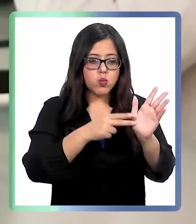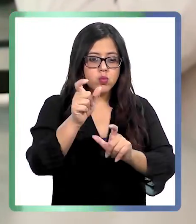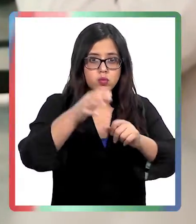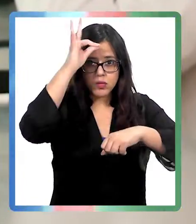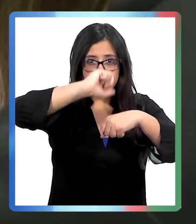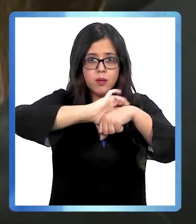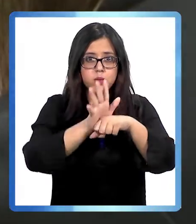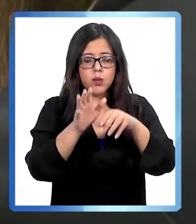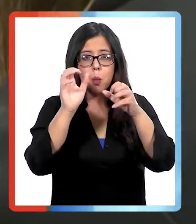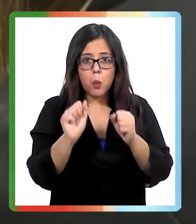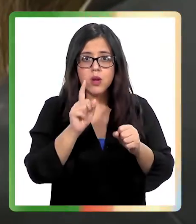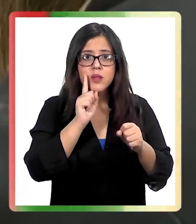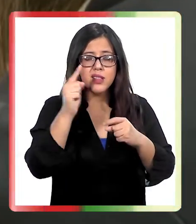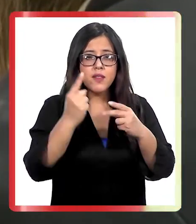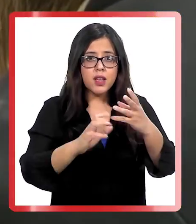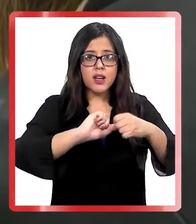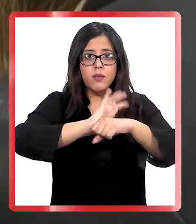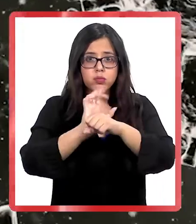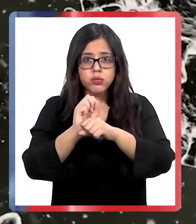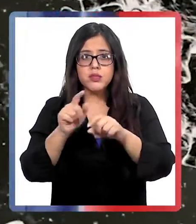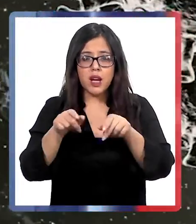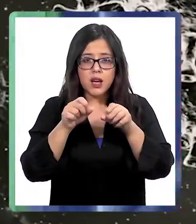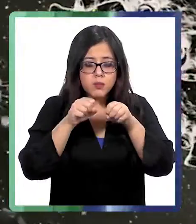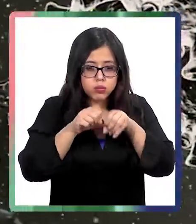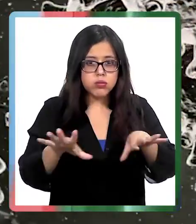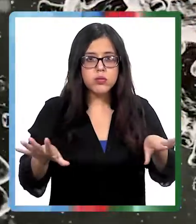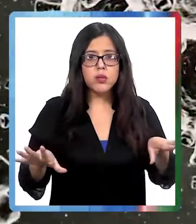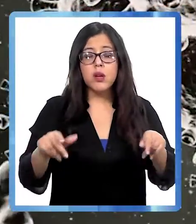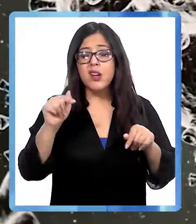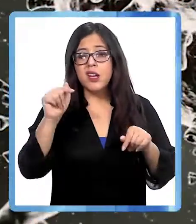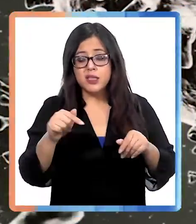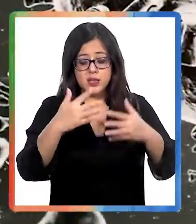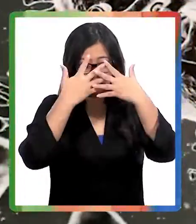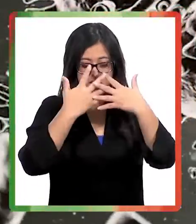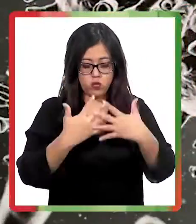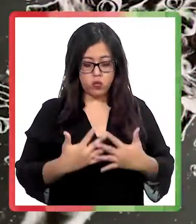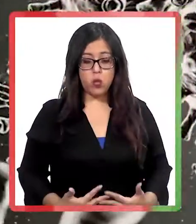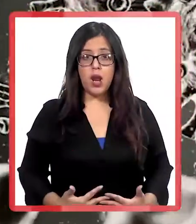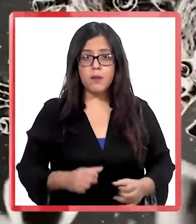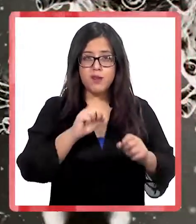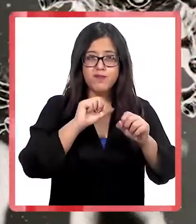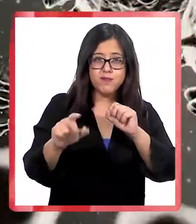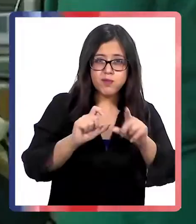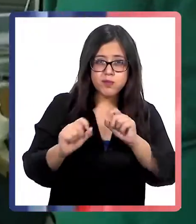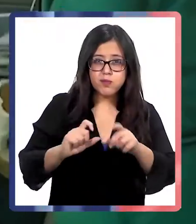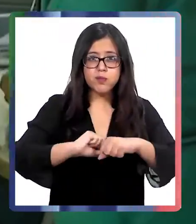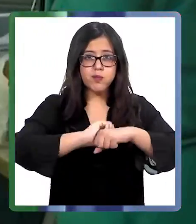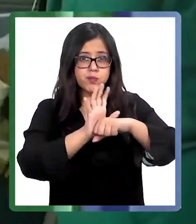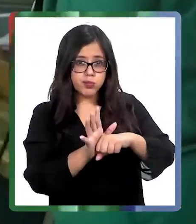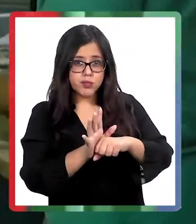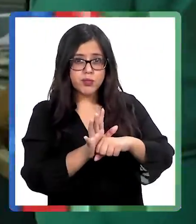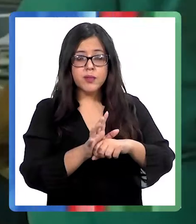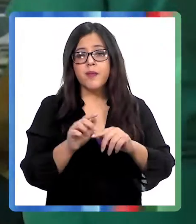de COVID-19 pueden tener muchas variantes del virus en su cuerpo. Y mientras el sistema inmunológico se defiende de las